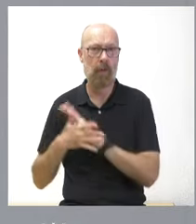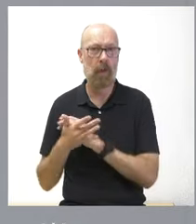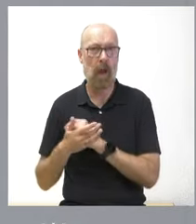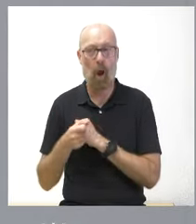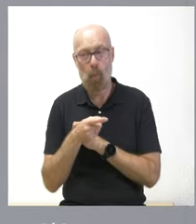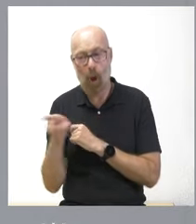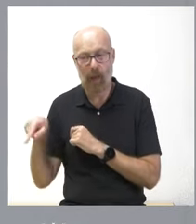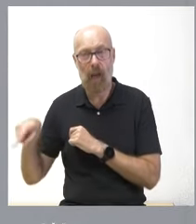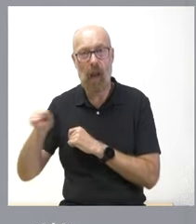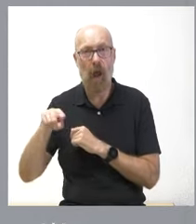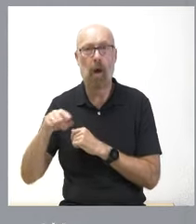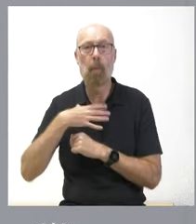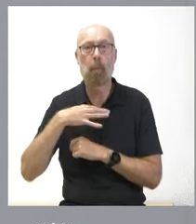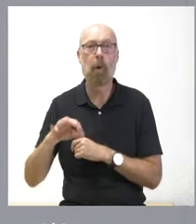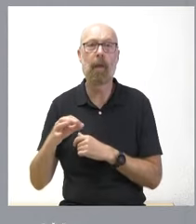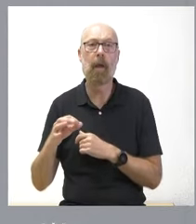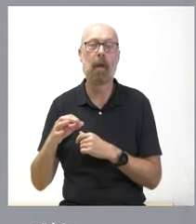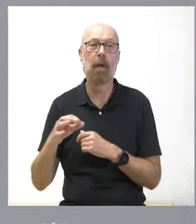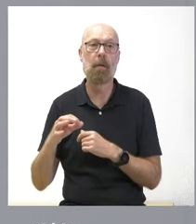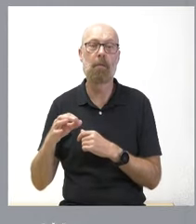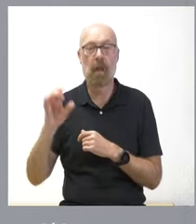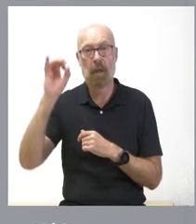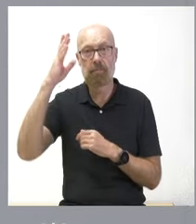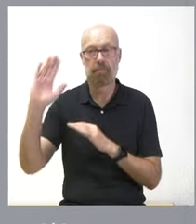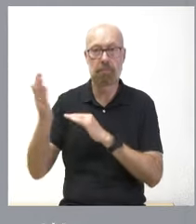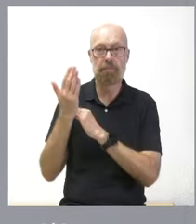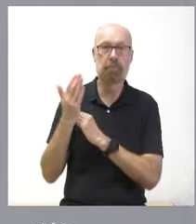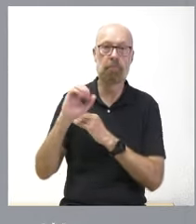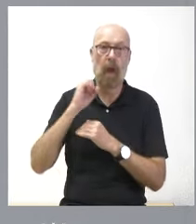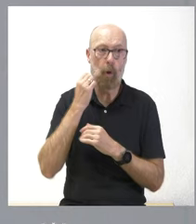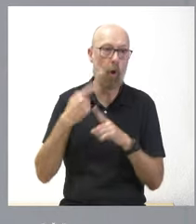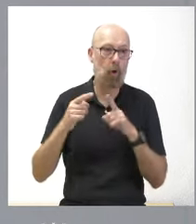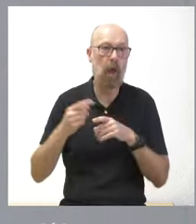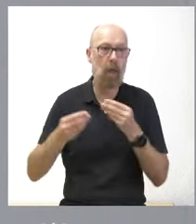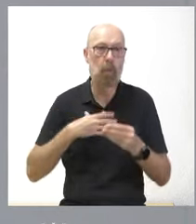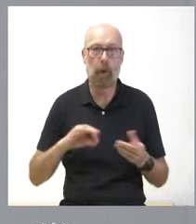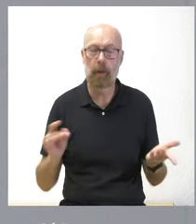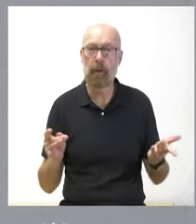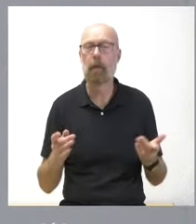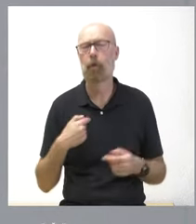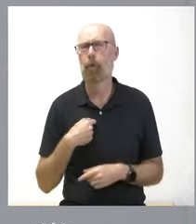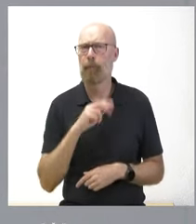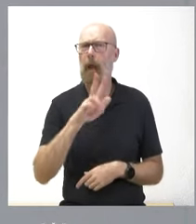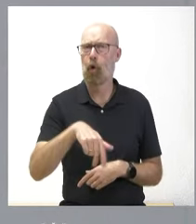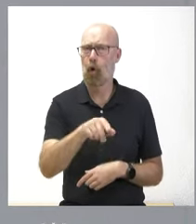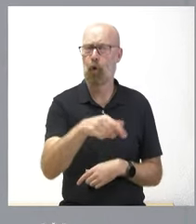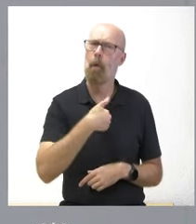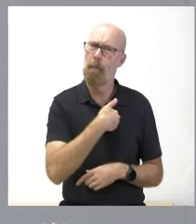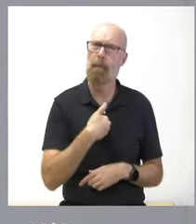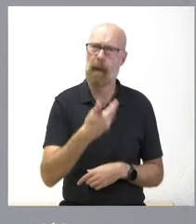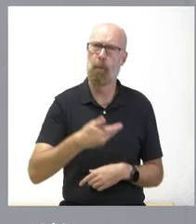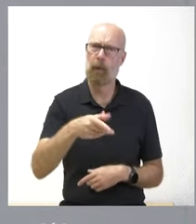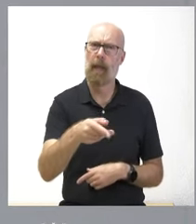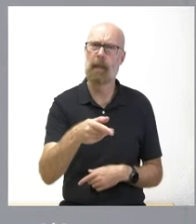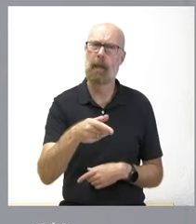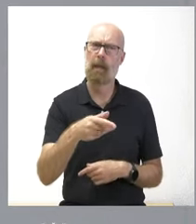ellos pues puede corresponder cualquier iniciativa a este respecto desde aquí reconozco el papel tan importante que los